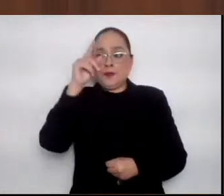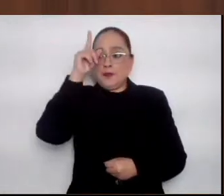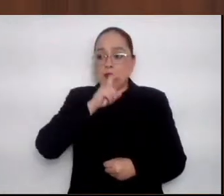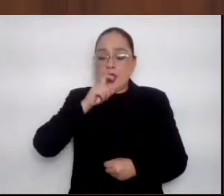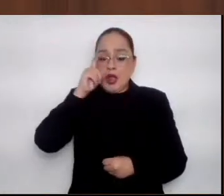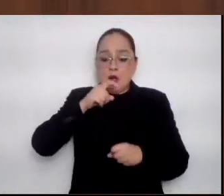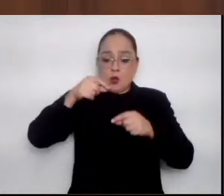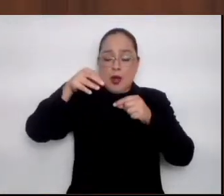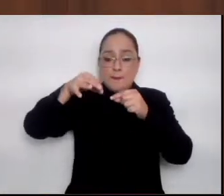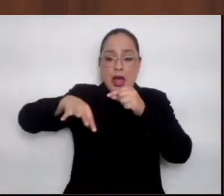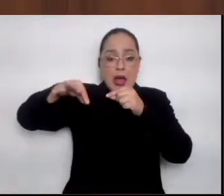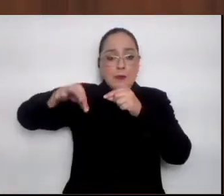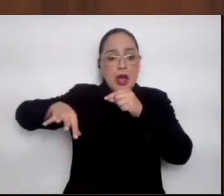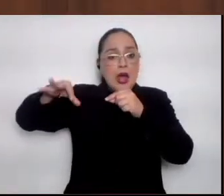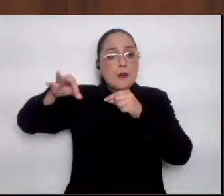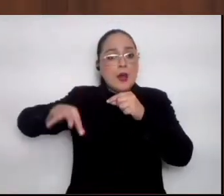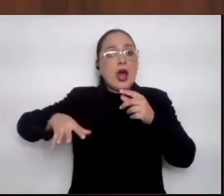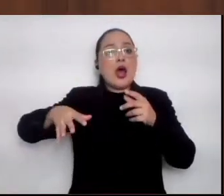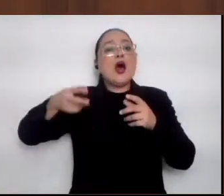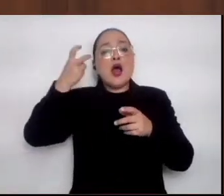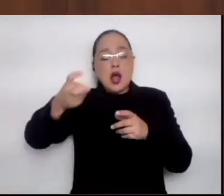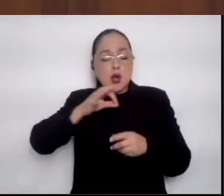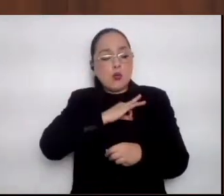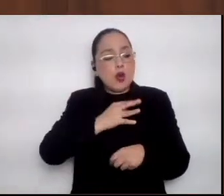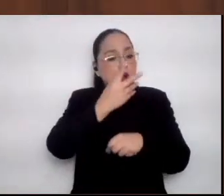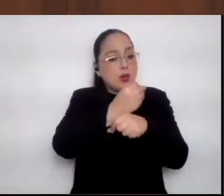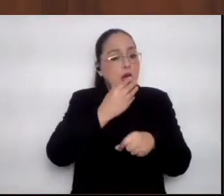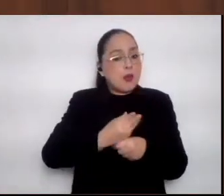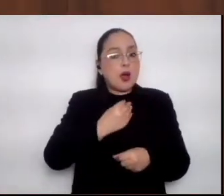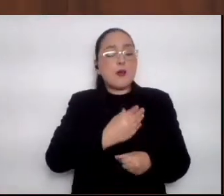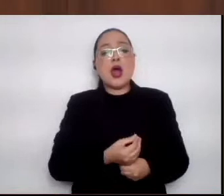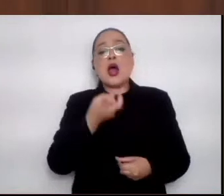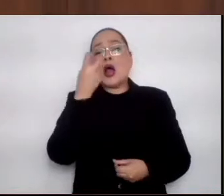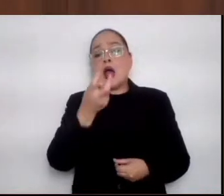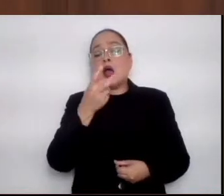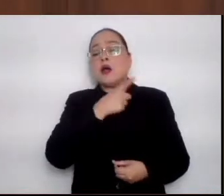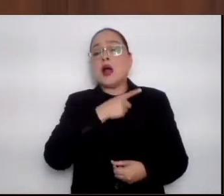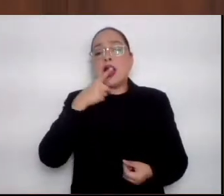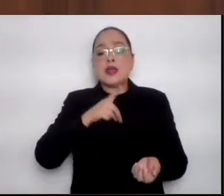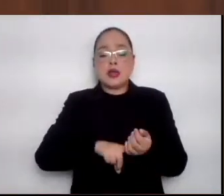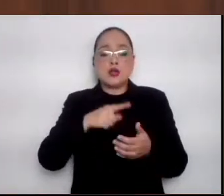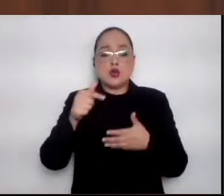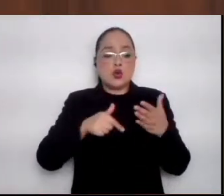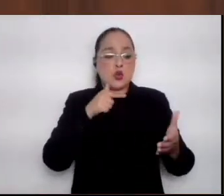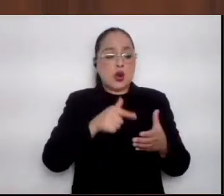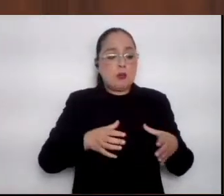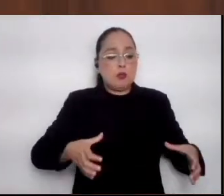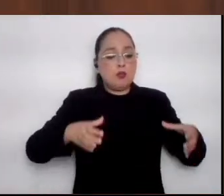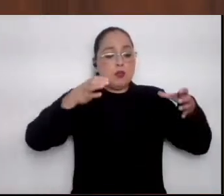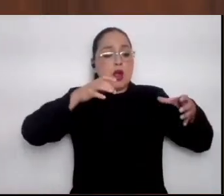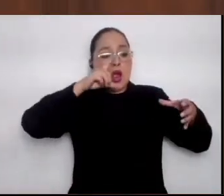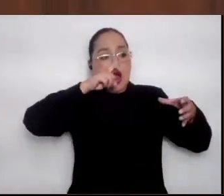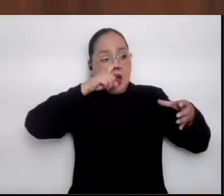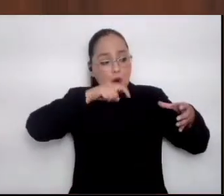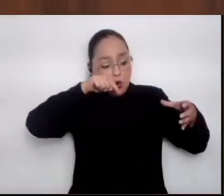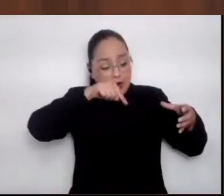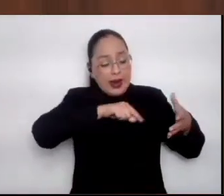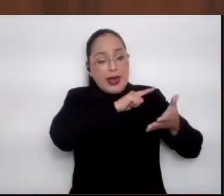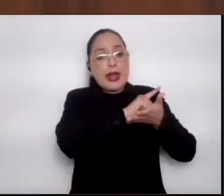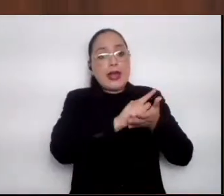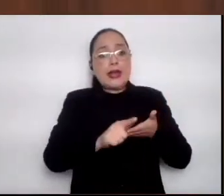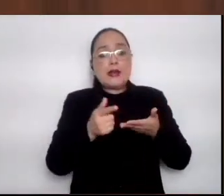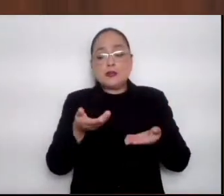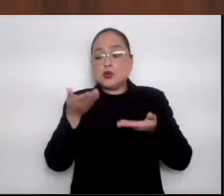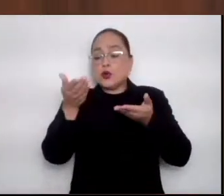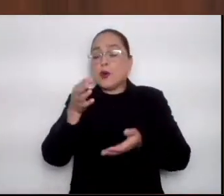repararlas. Hemos invertido en el mantenimiento y la limpieza de nuestros tanques de almacenamiento para entregar agua de mejor calidad. Vamos